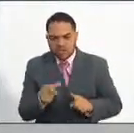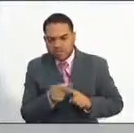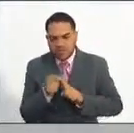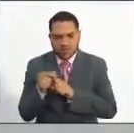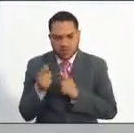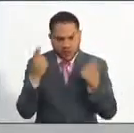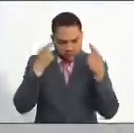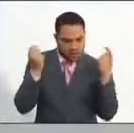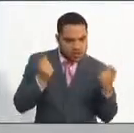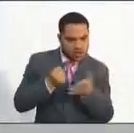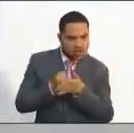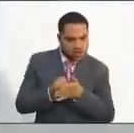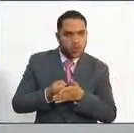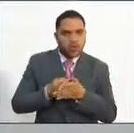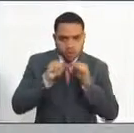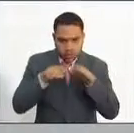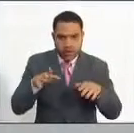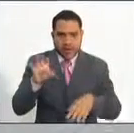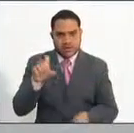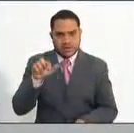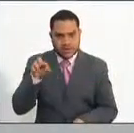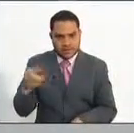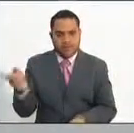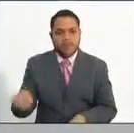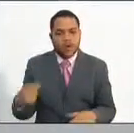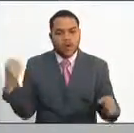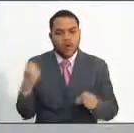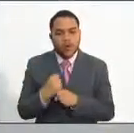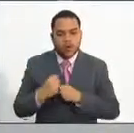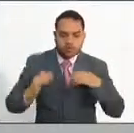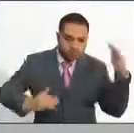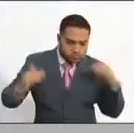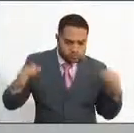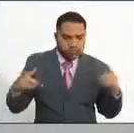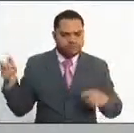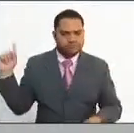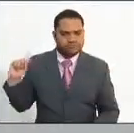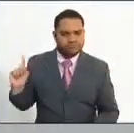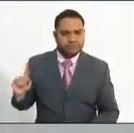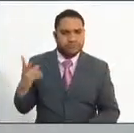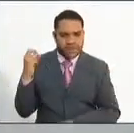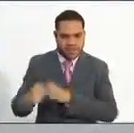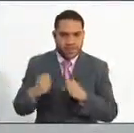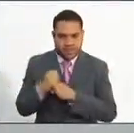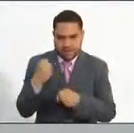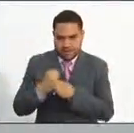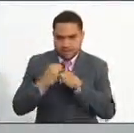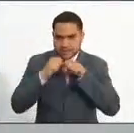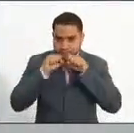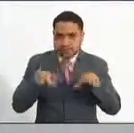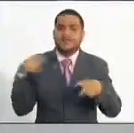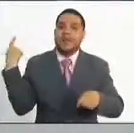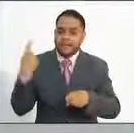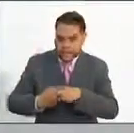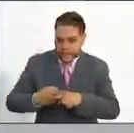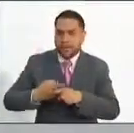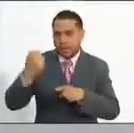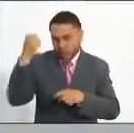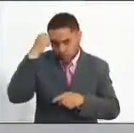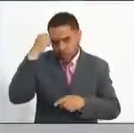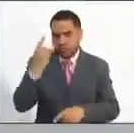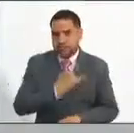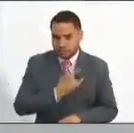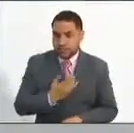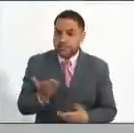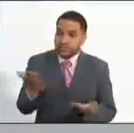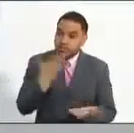en formación profesional y evaluación de competencias laborales. Ha sido servidor público por más de 20 años y también docente universitario. Doctora Acosta, muy